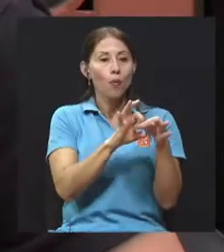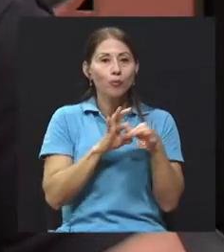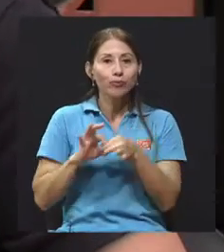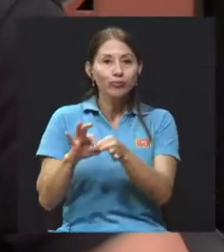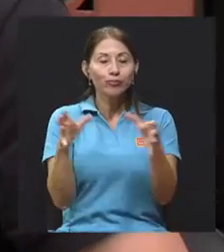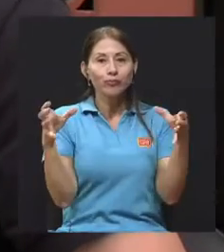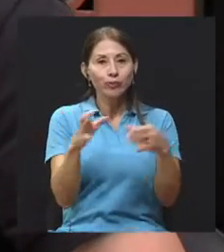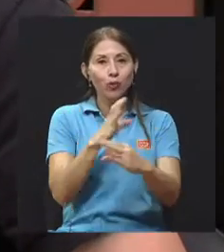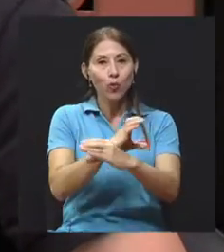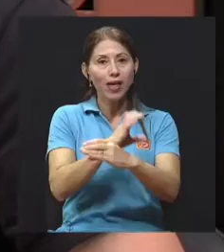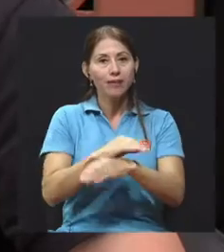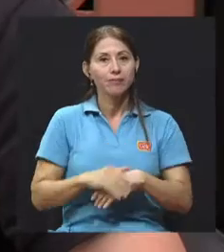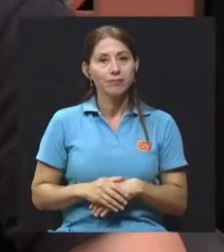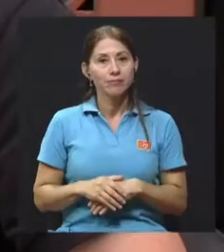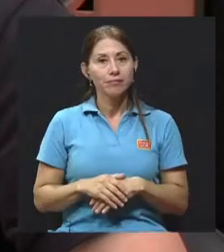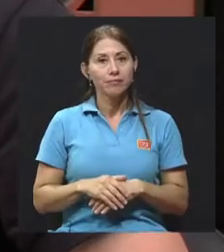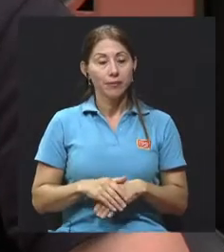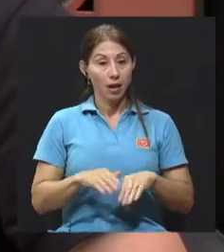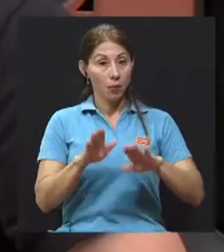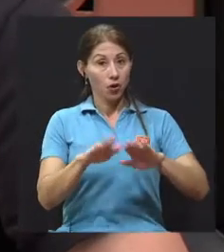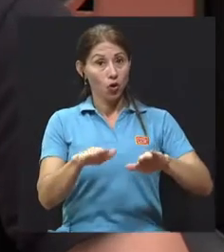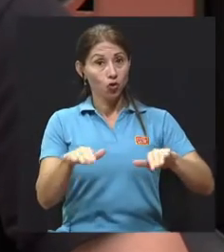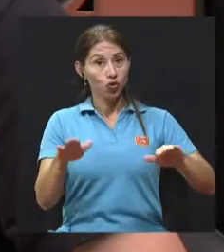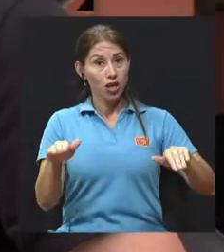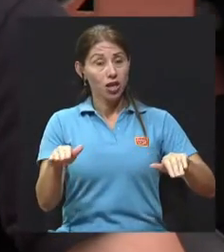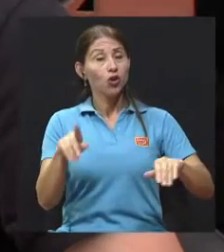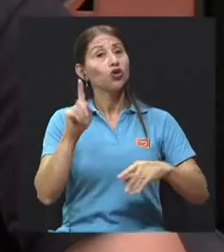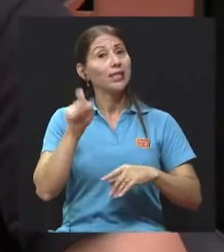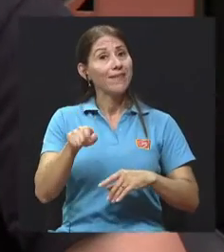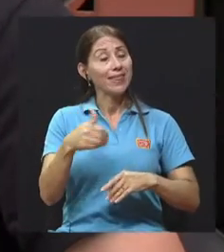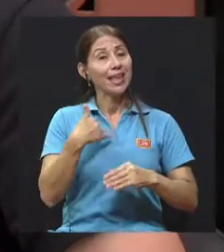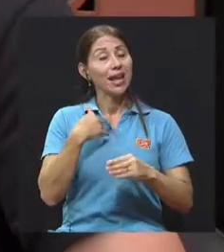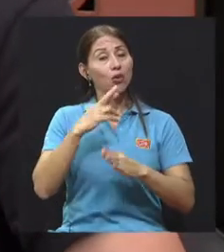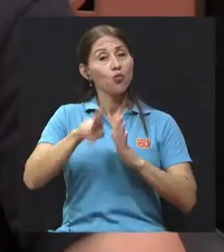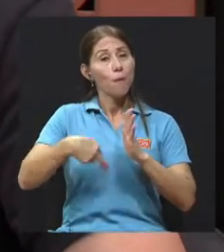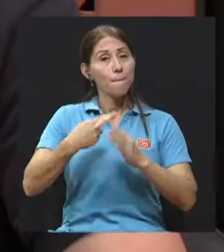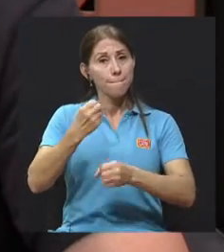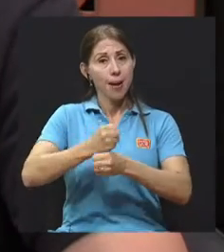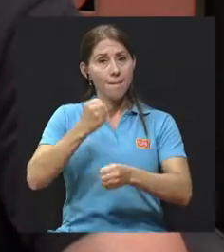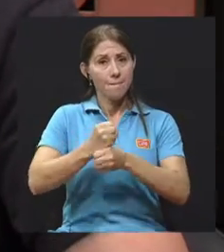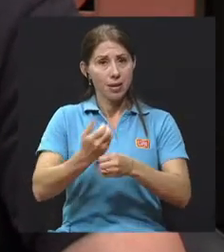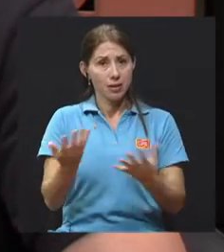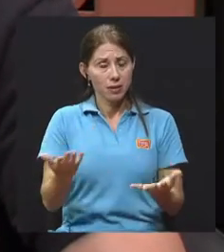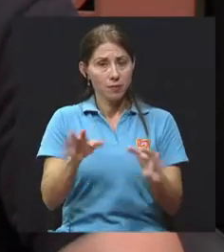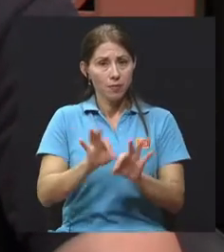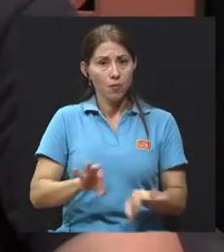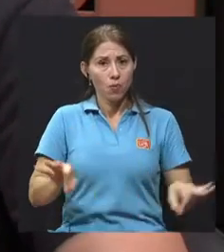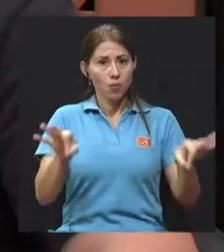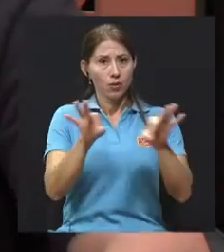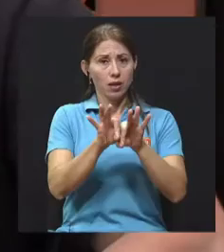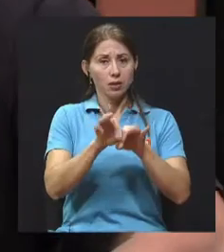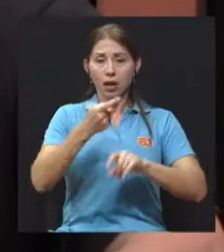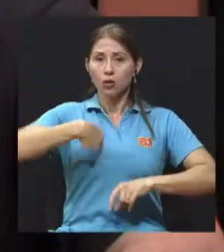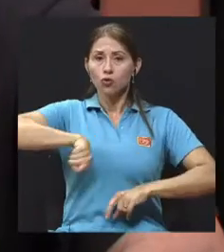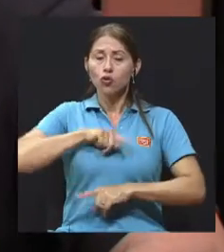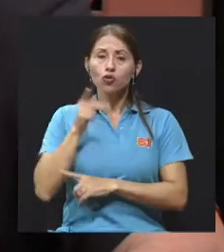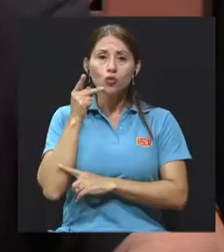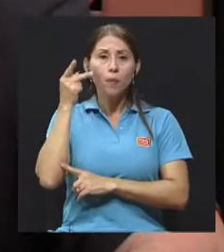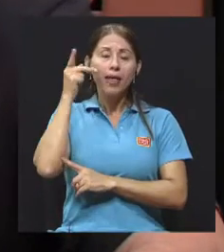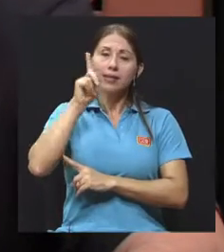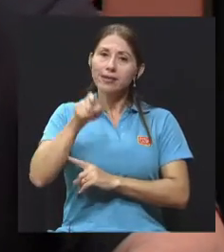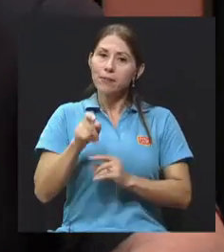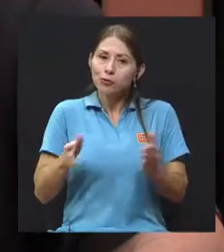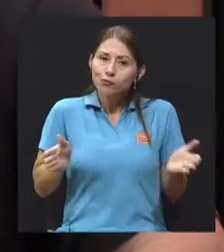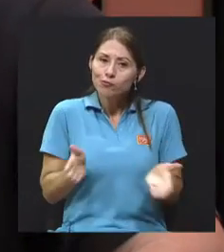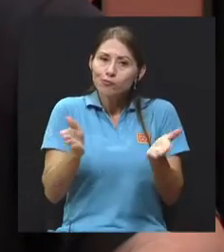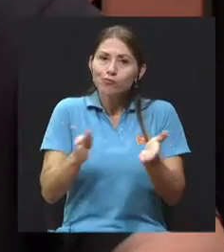esto tienen que tomar un papel, y es parte de nuestra responsabilidad como padres, fomentarles este tipo